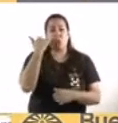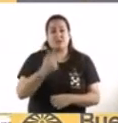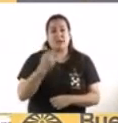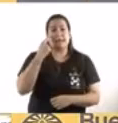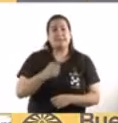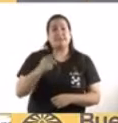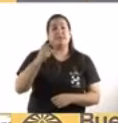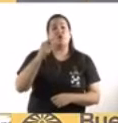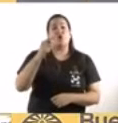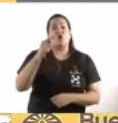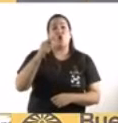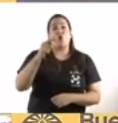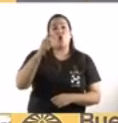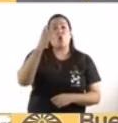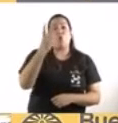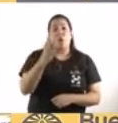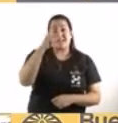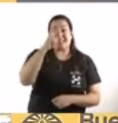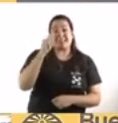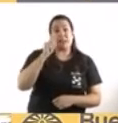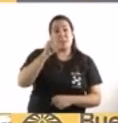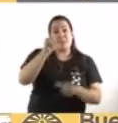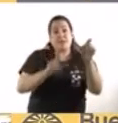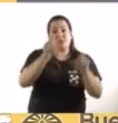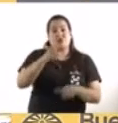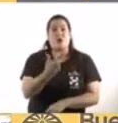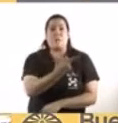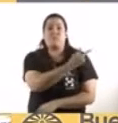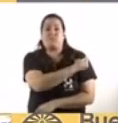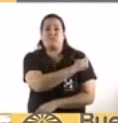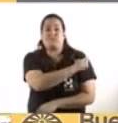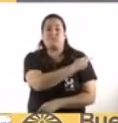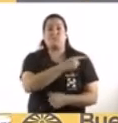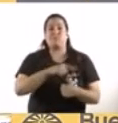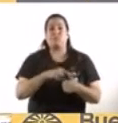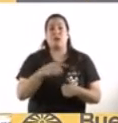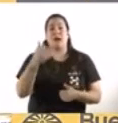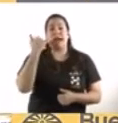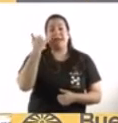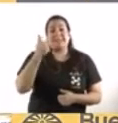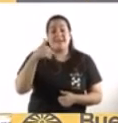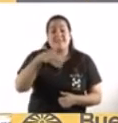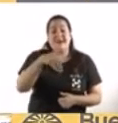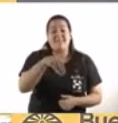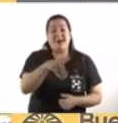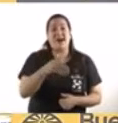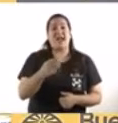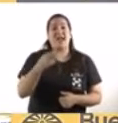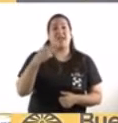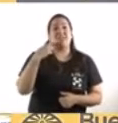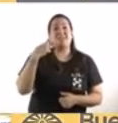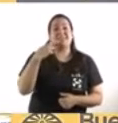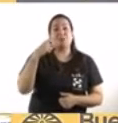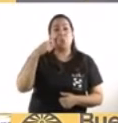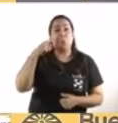147.000 vacunados y tenemos para los próximos días ya 19.000 turnos otorgados.